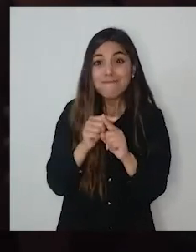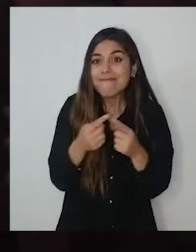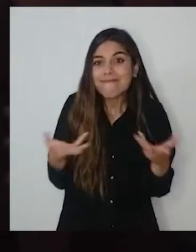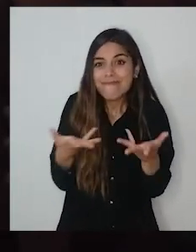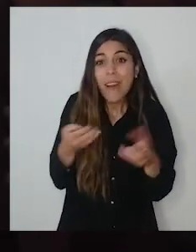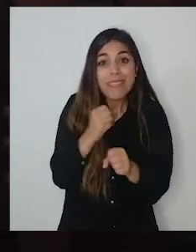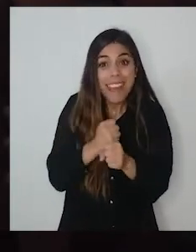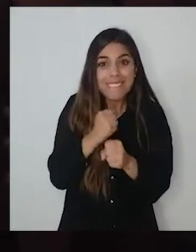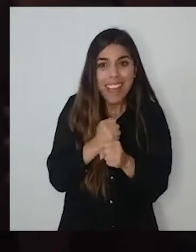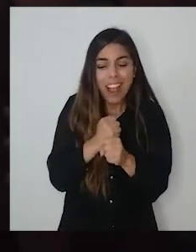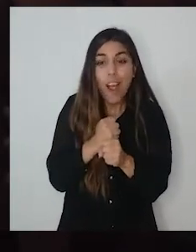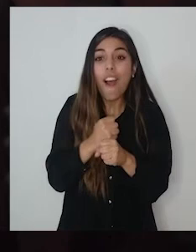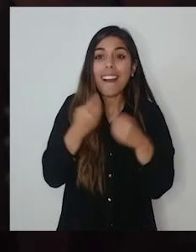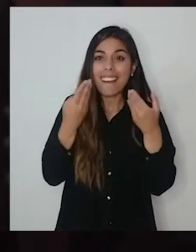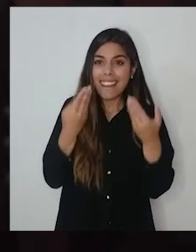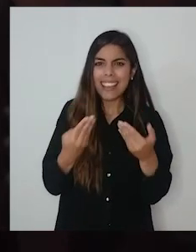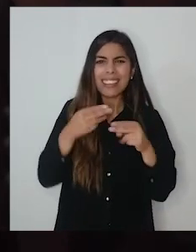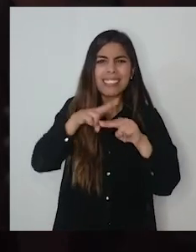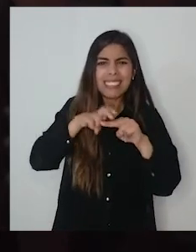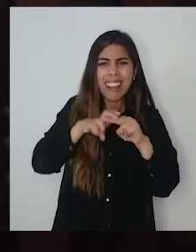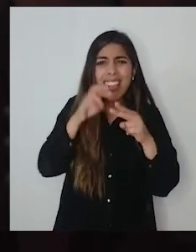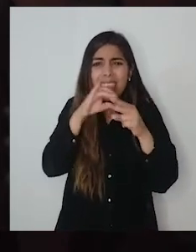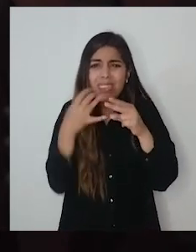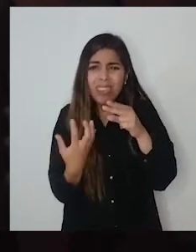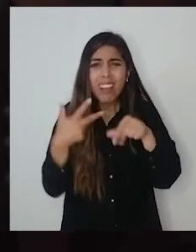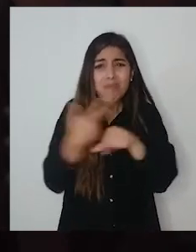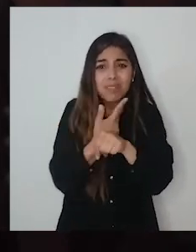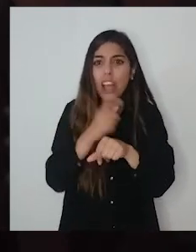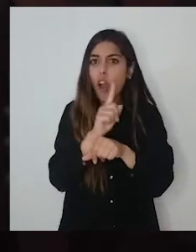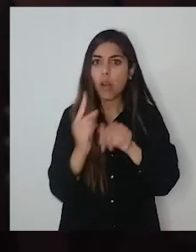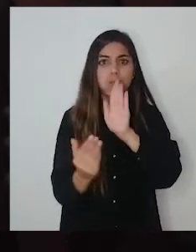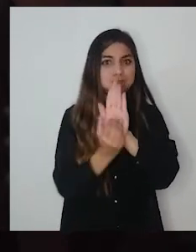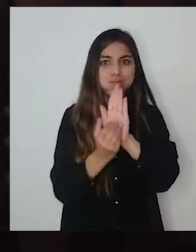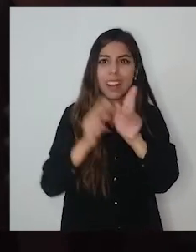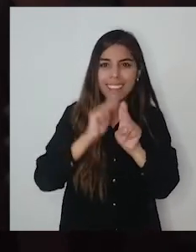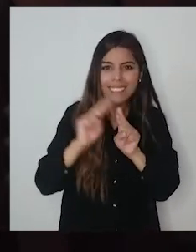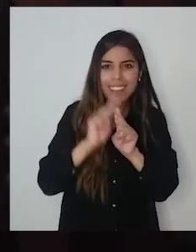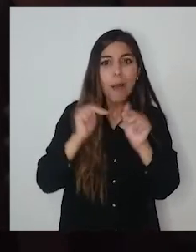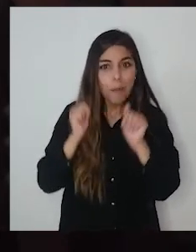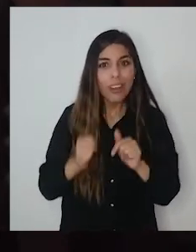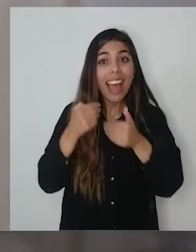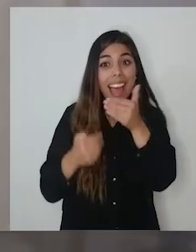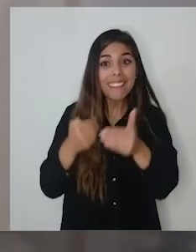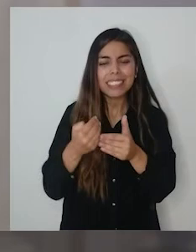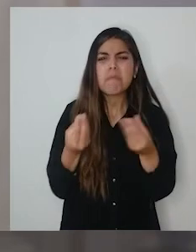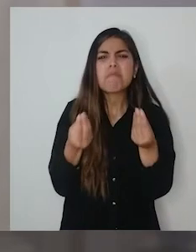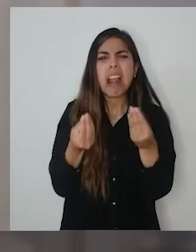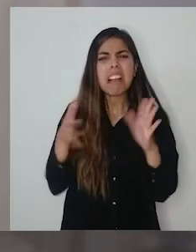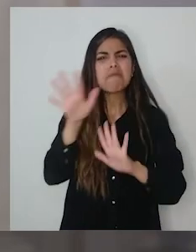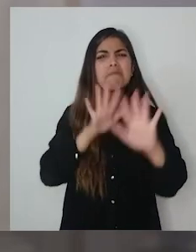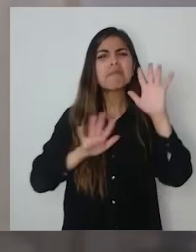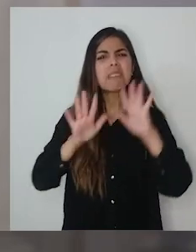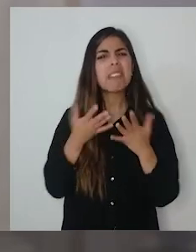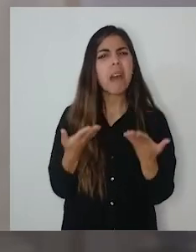trabajando con nuestra área es detener el deterioro y permitir enlazar con la futura restauración de la obra. ¿Y para qué